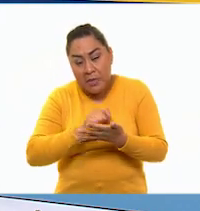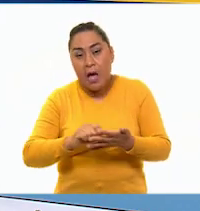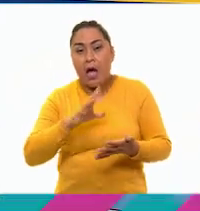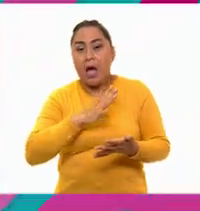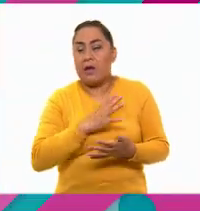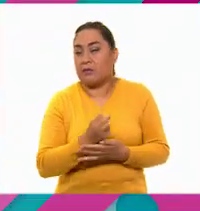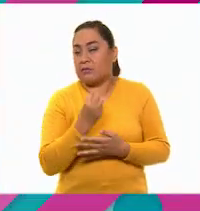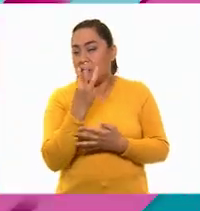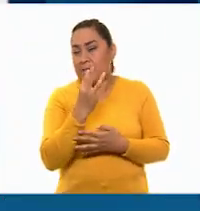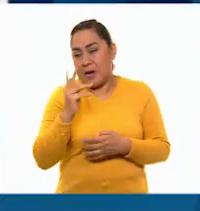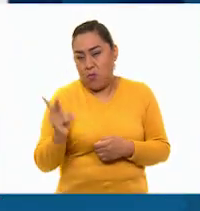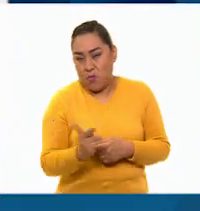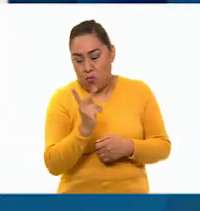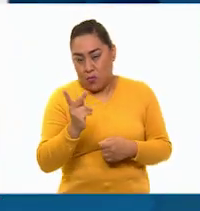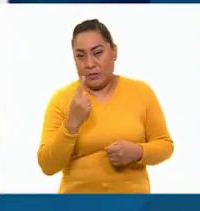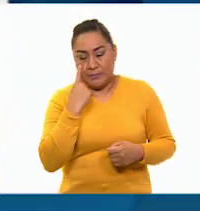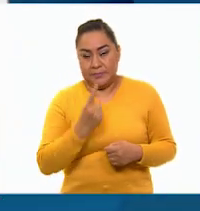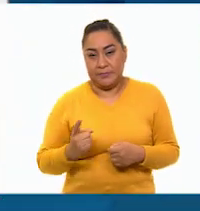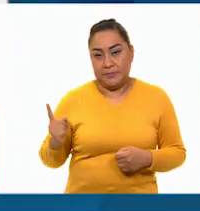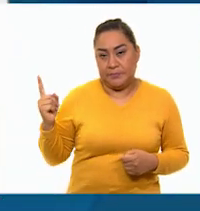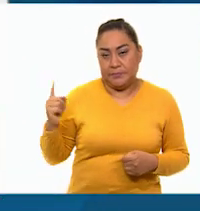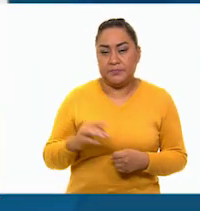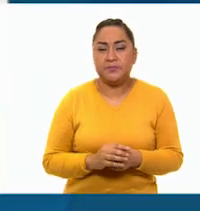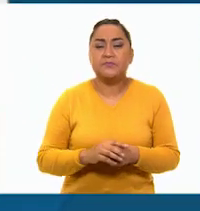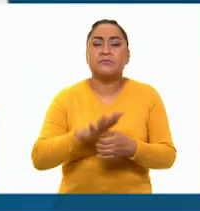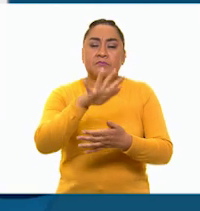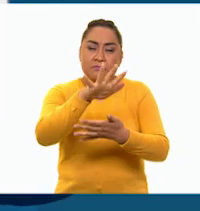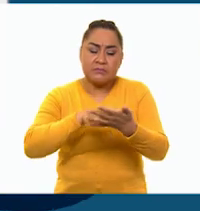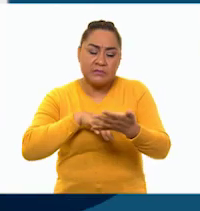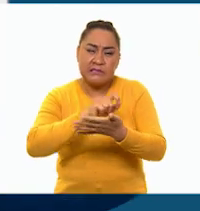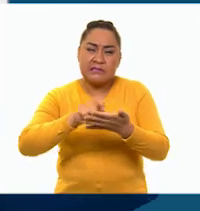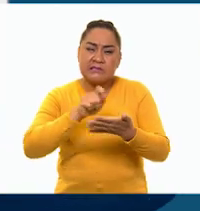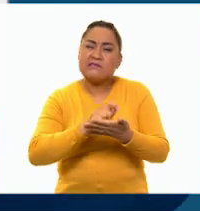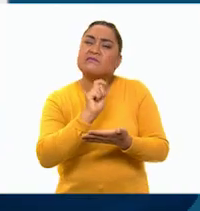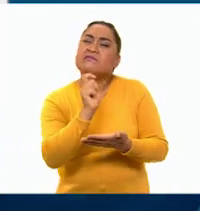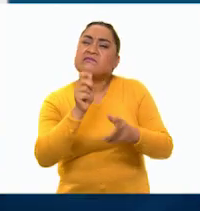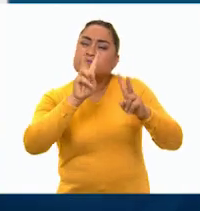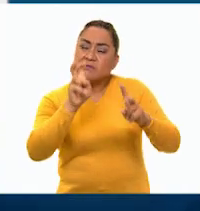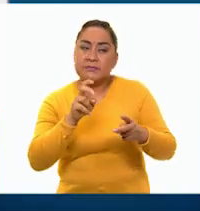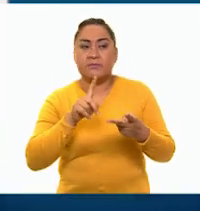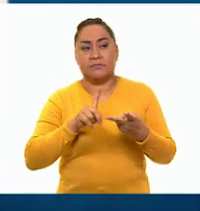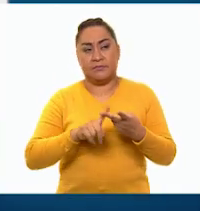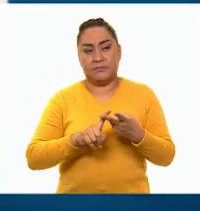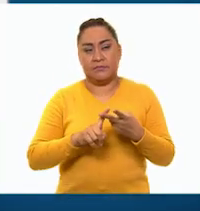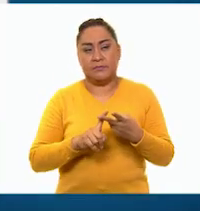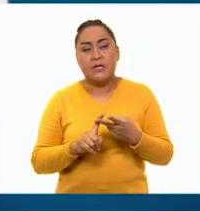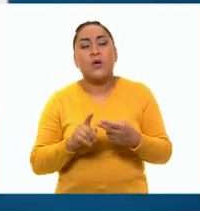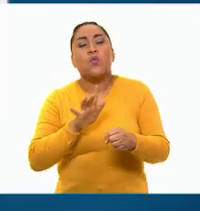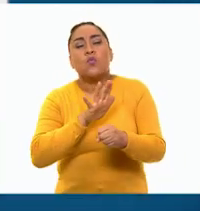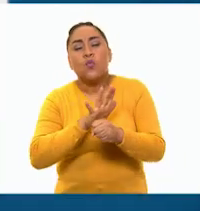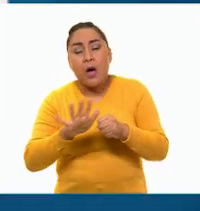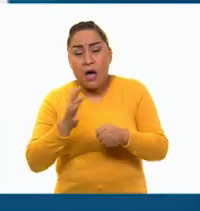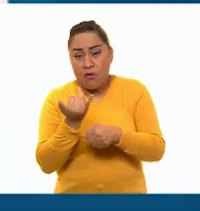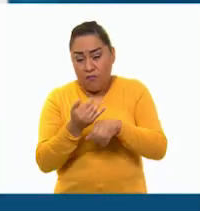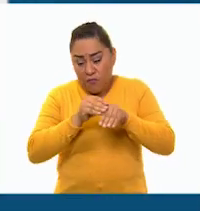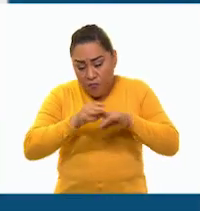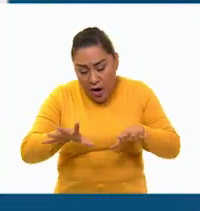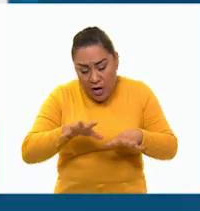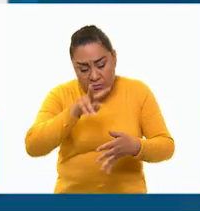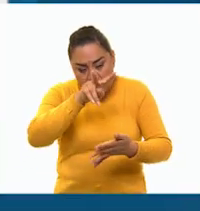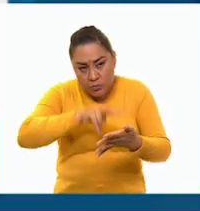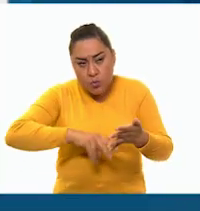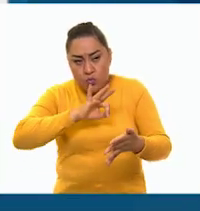Estas serían... ¿De qué se trata el texto? ¿De qué manera la información que presenta nos ayuda a realizar la descripción del